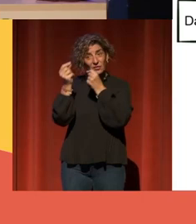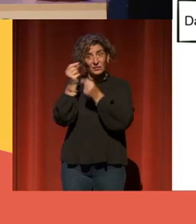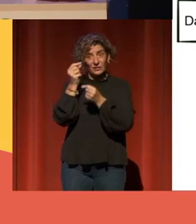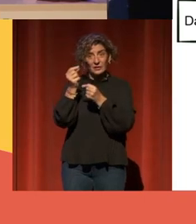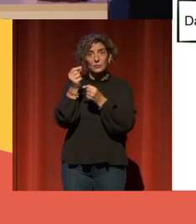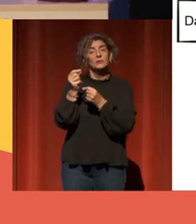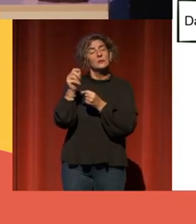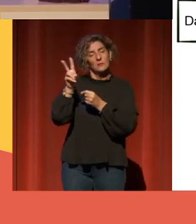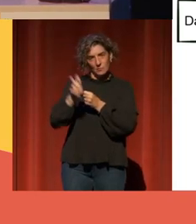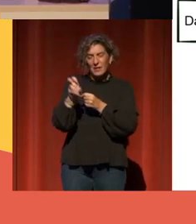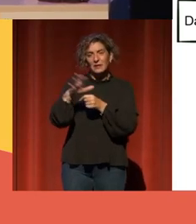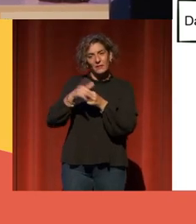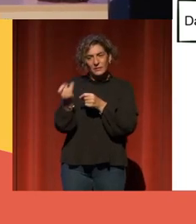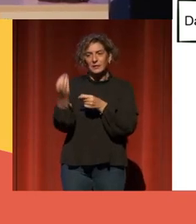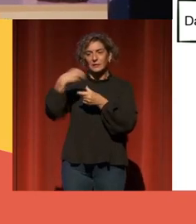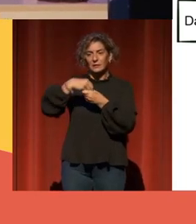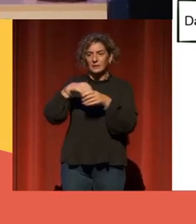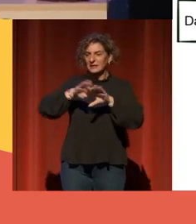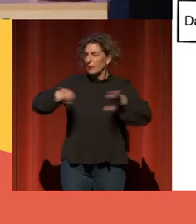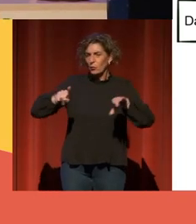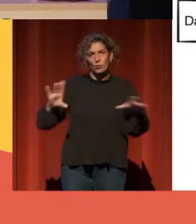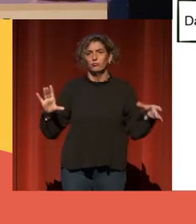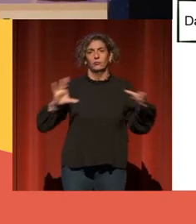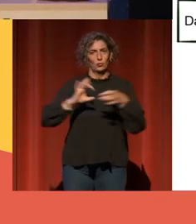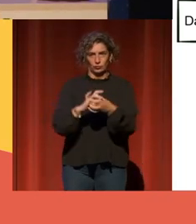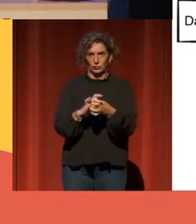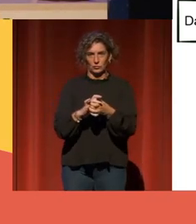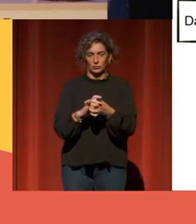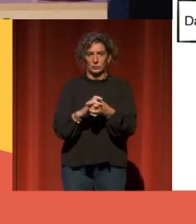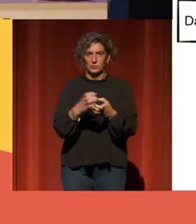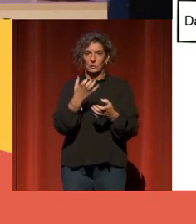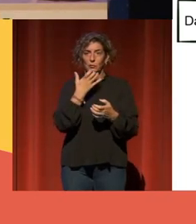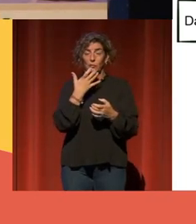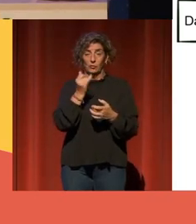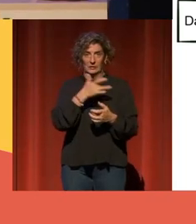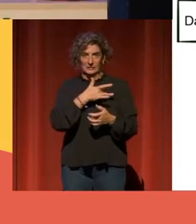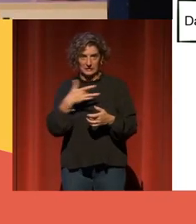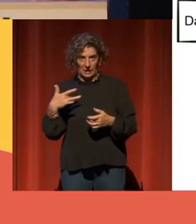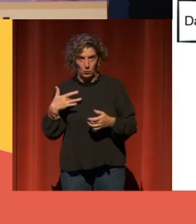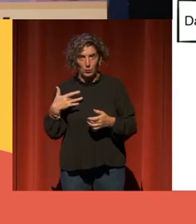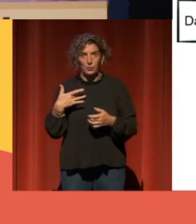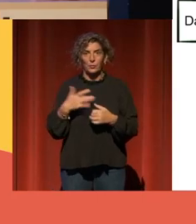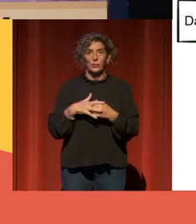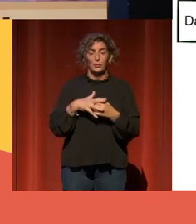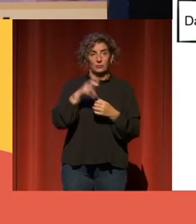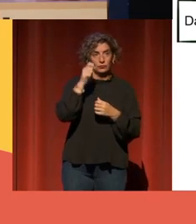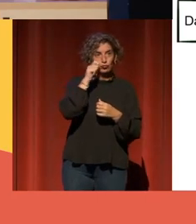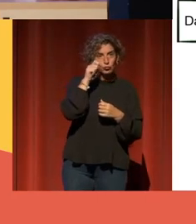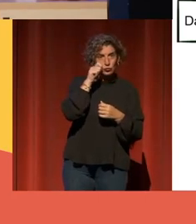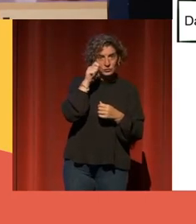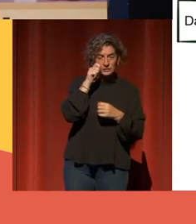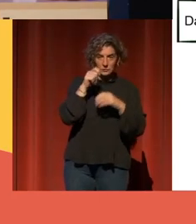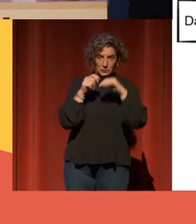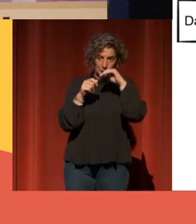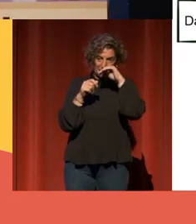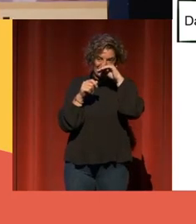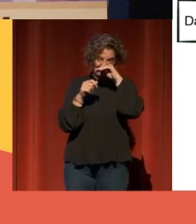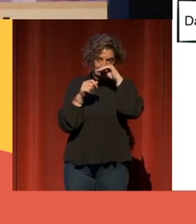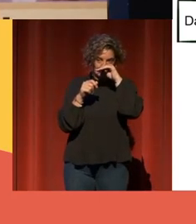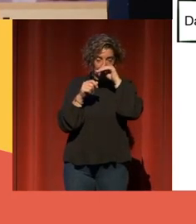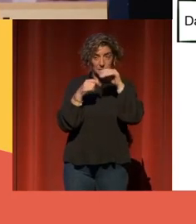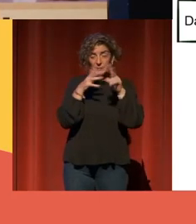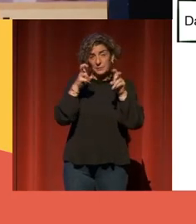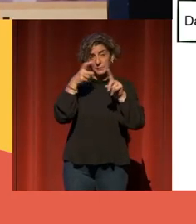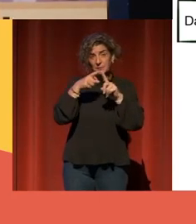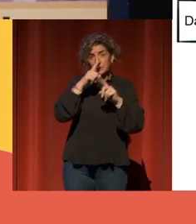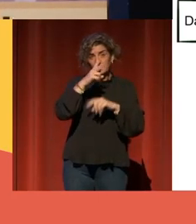tenerlos juntos. Por ejemplo, los de salud, los de turismo, estamos hablando de 2021,